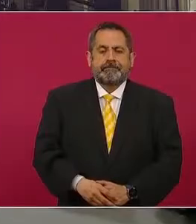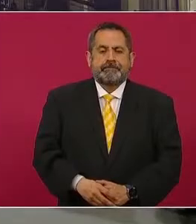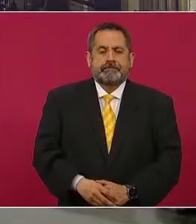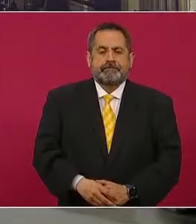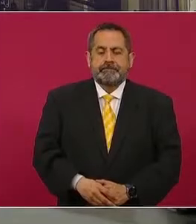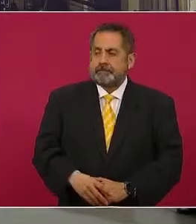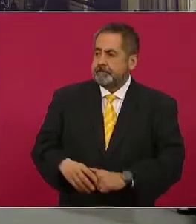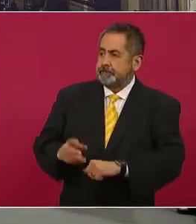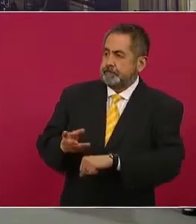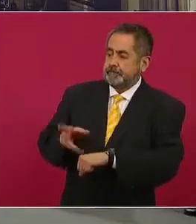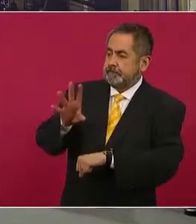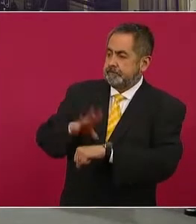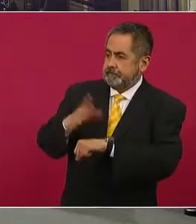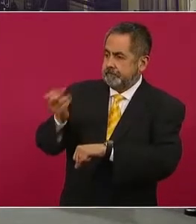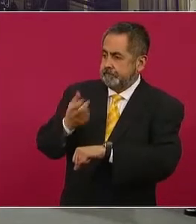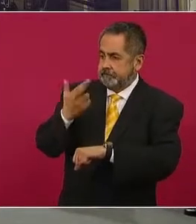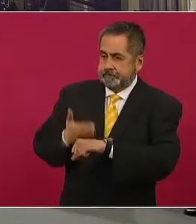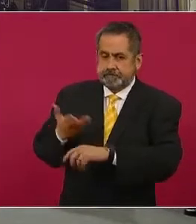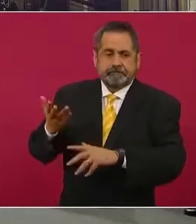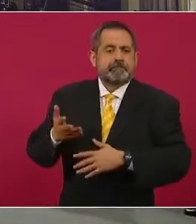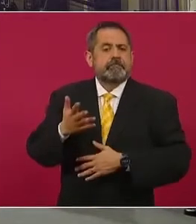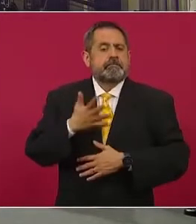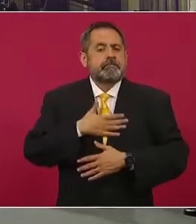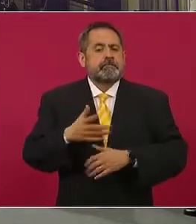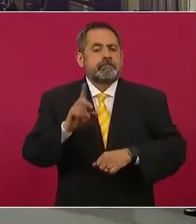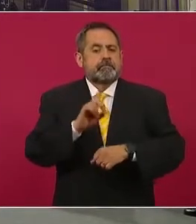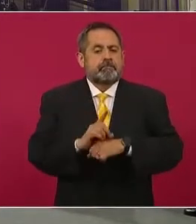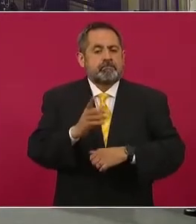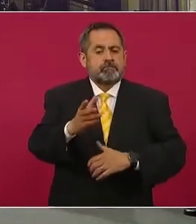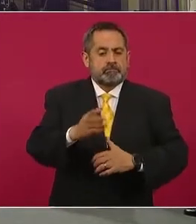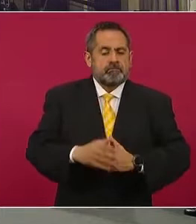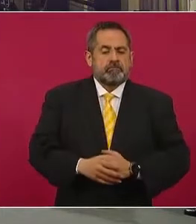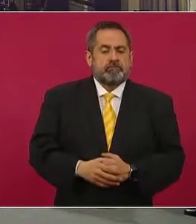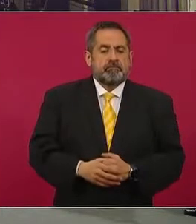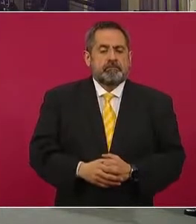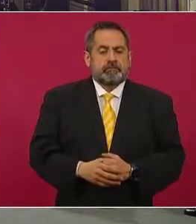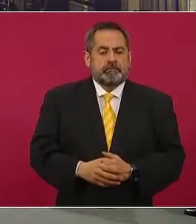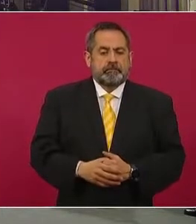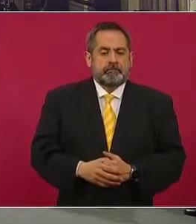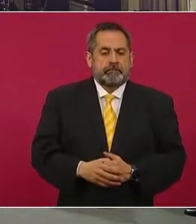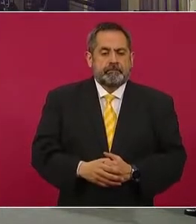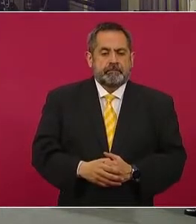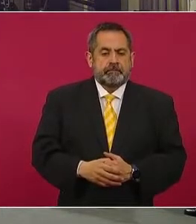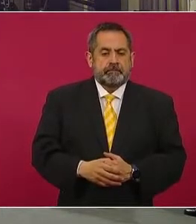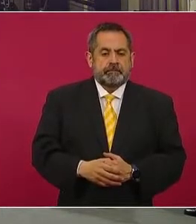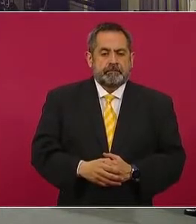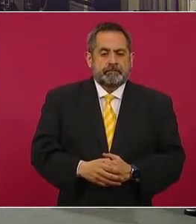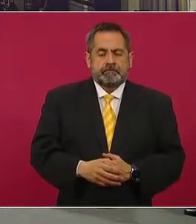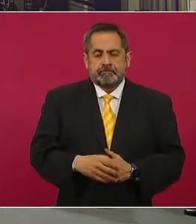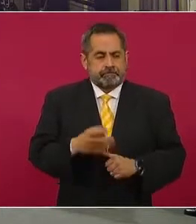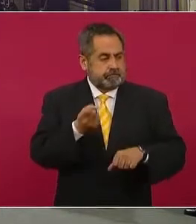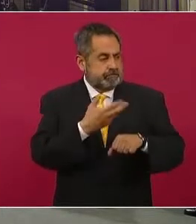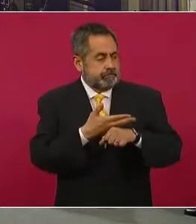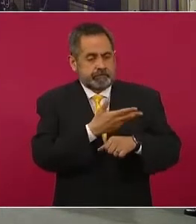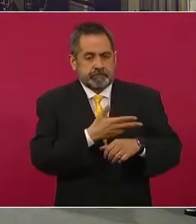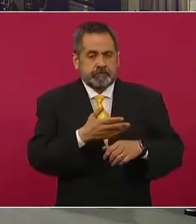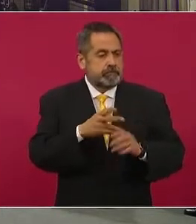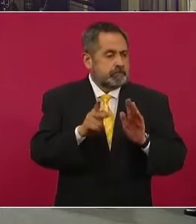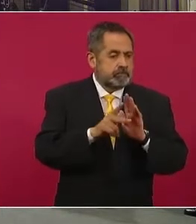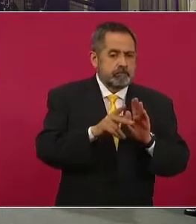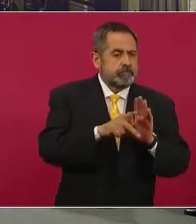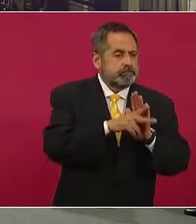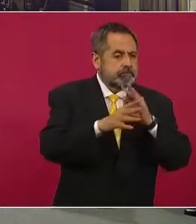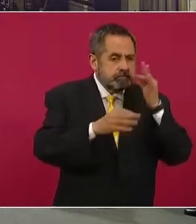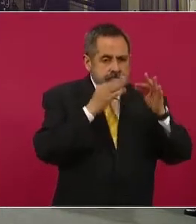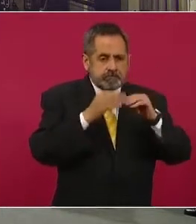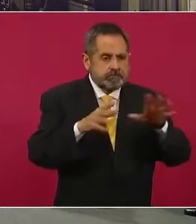Con su permiso, secretario. Buenos días, compañeros de… secretarios, buenos días, medios de comunicación y